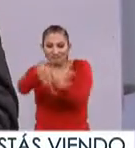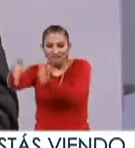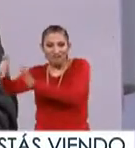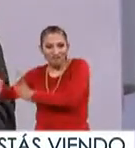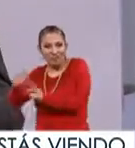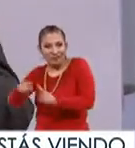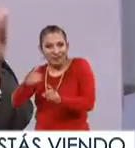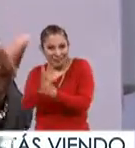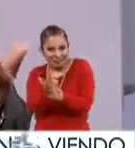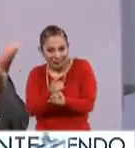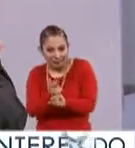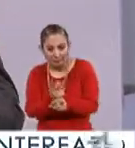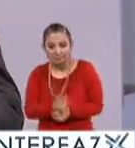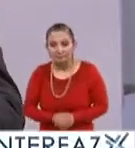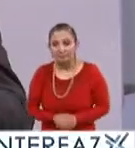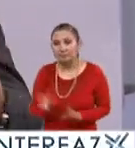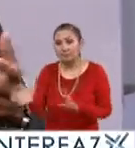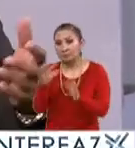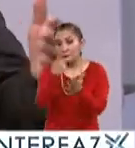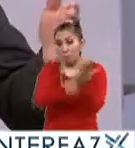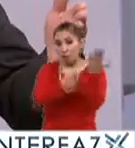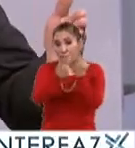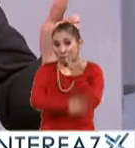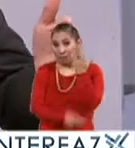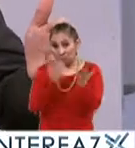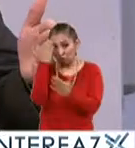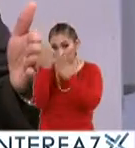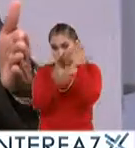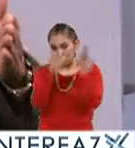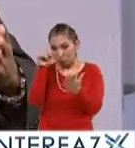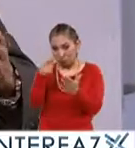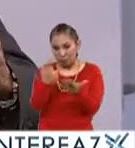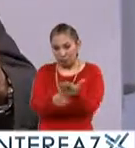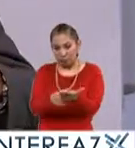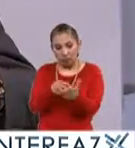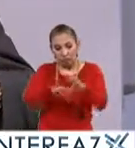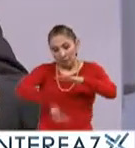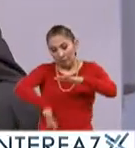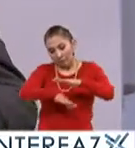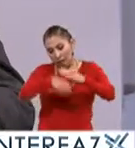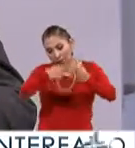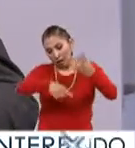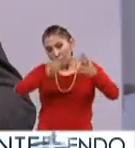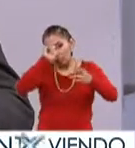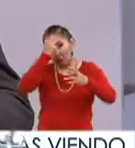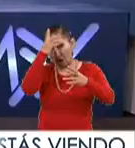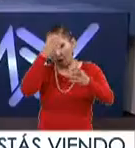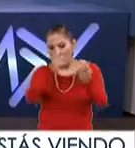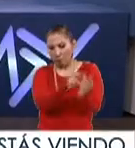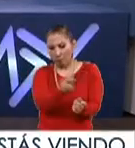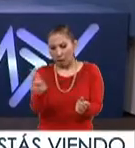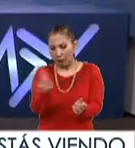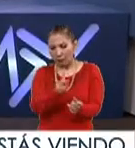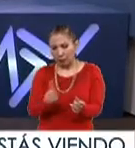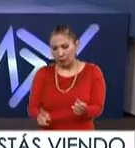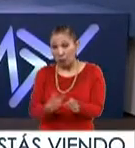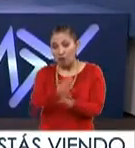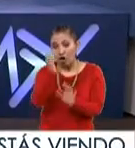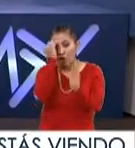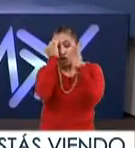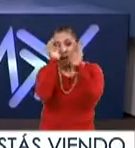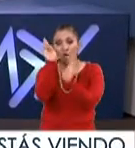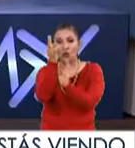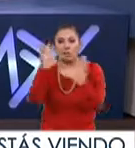diferentes licenciaturas. Y los planes y programas tienen una base teórica muy común, porque además el